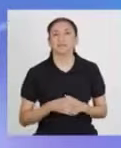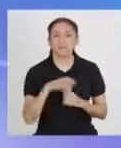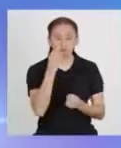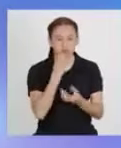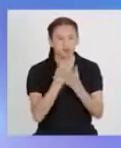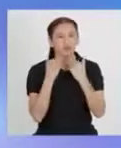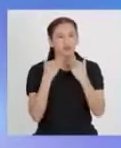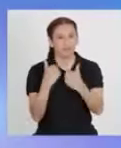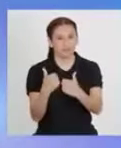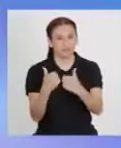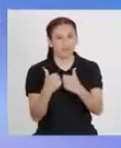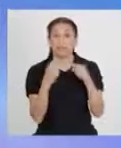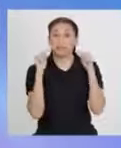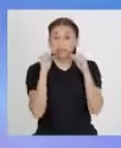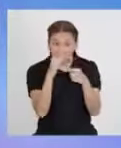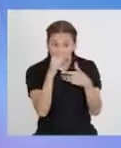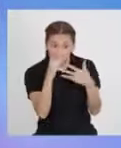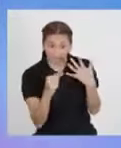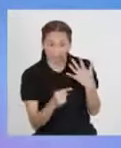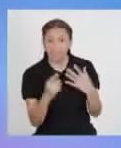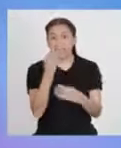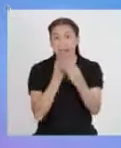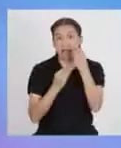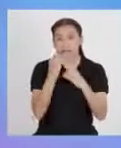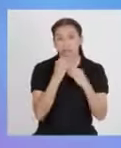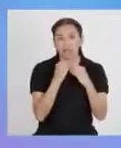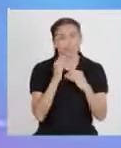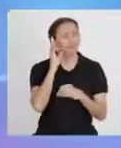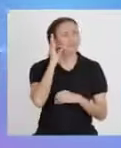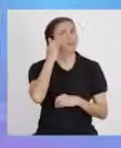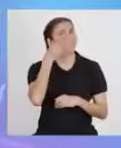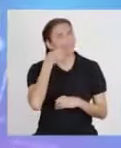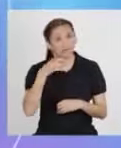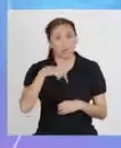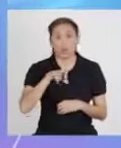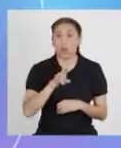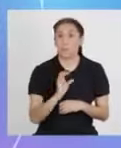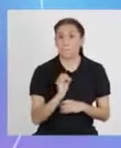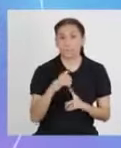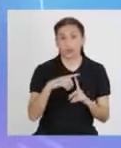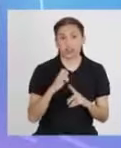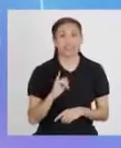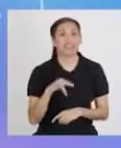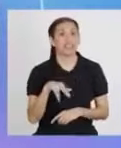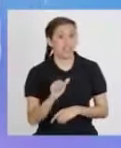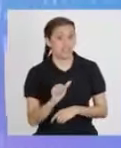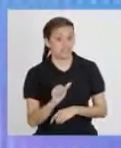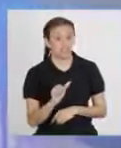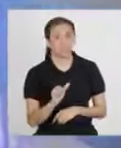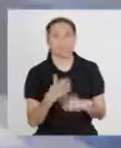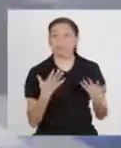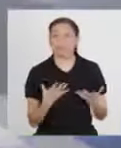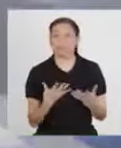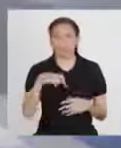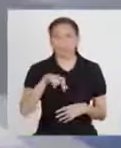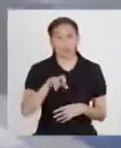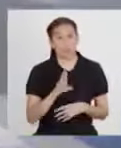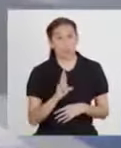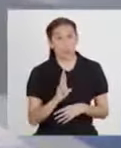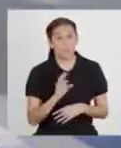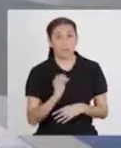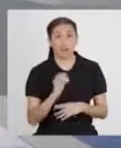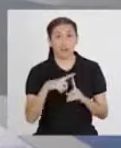bien! Estos alimentos son muy ricos en proteínas. Las